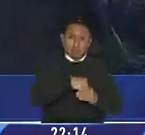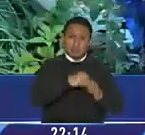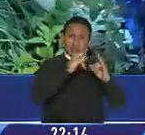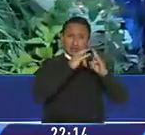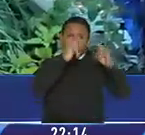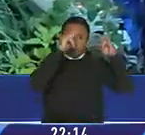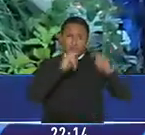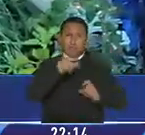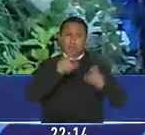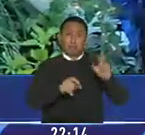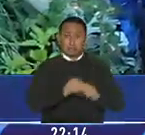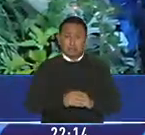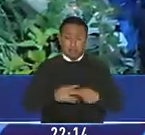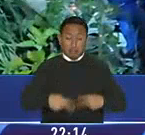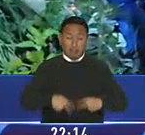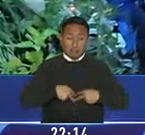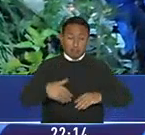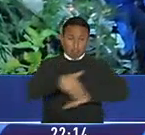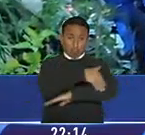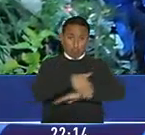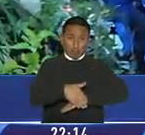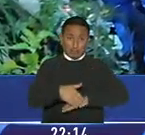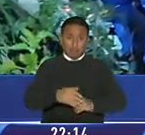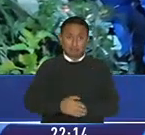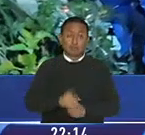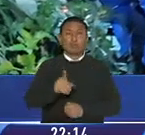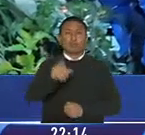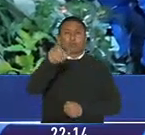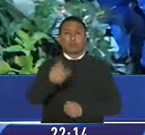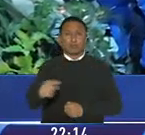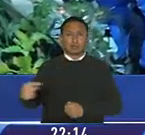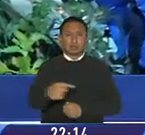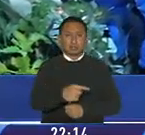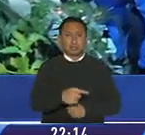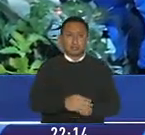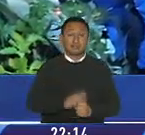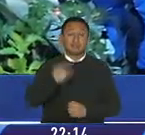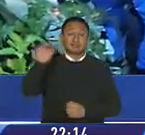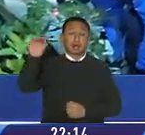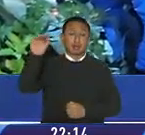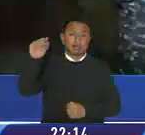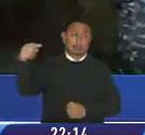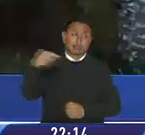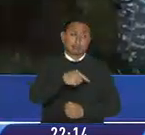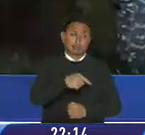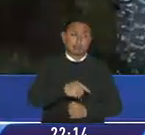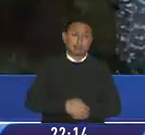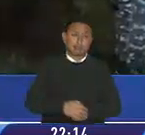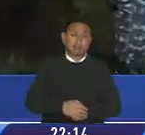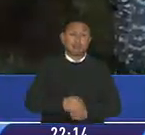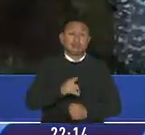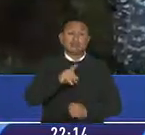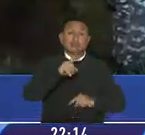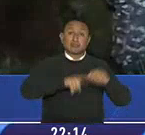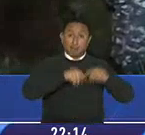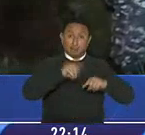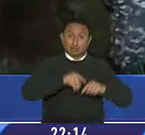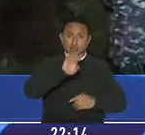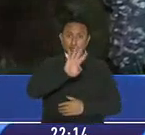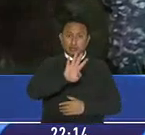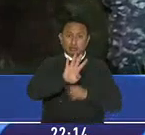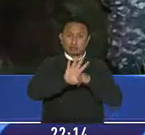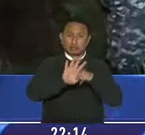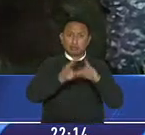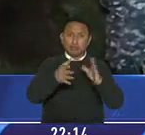utilizaban personas en situación de calle. Uno de los indigentes sería quien avisó de la novedad, pues encontró a cuatro de sus amigos sin